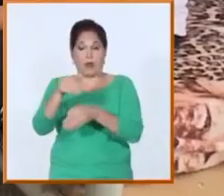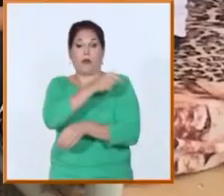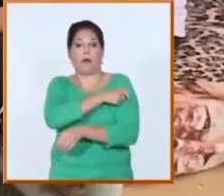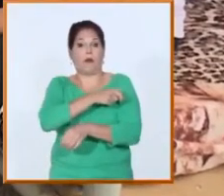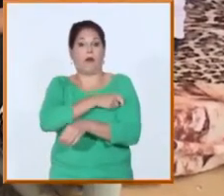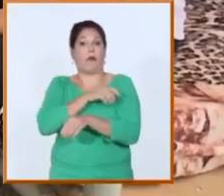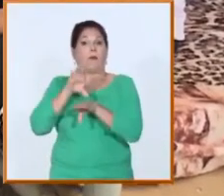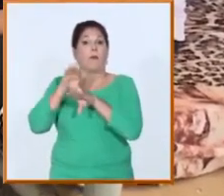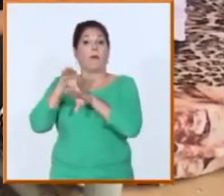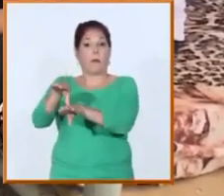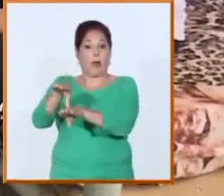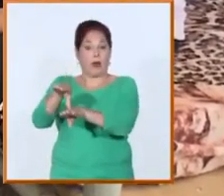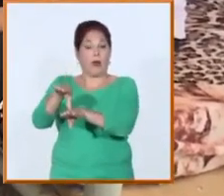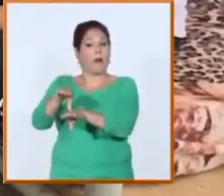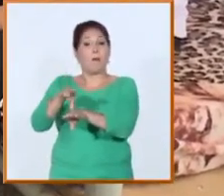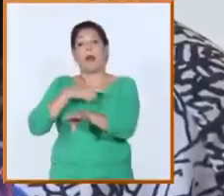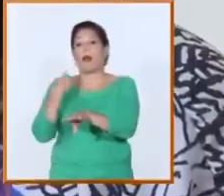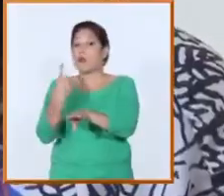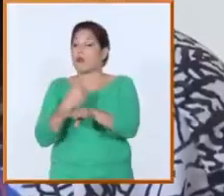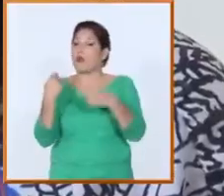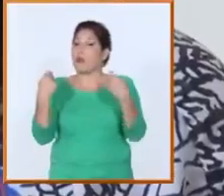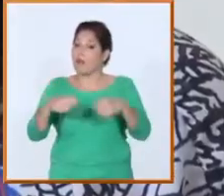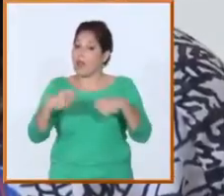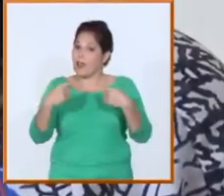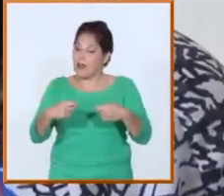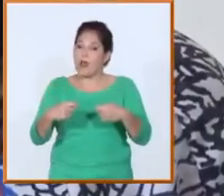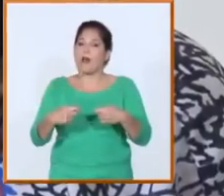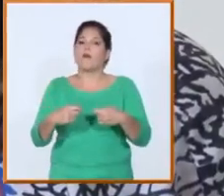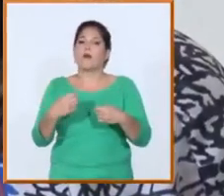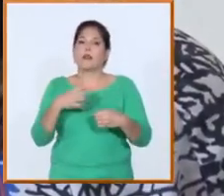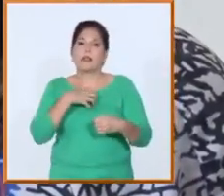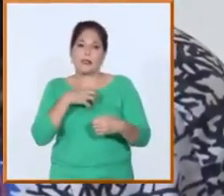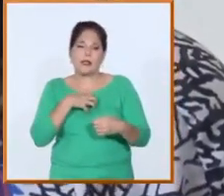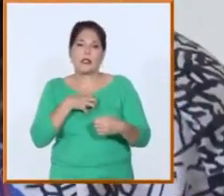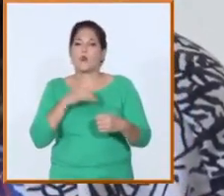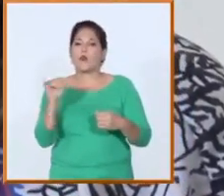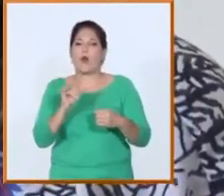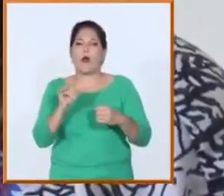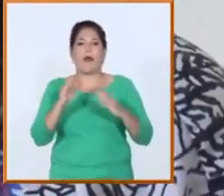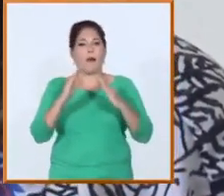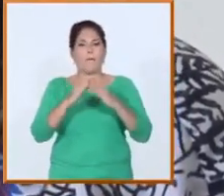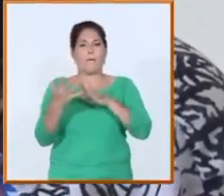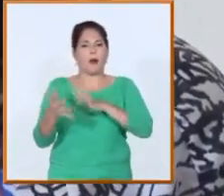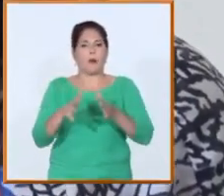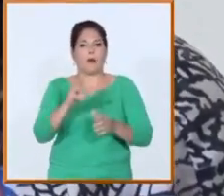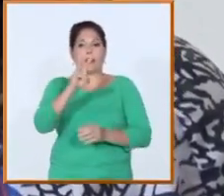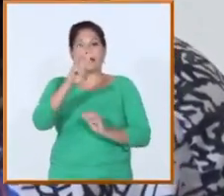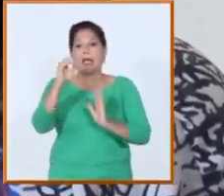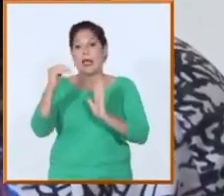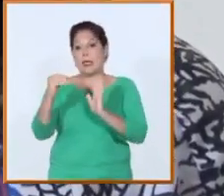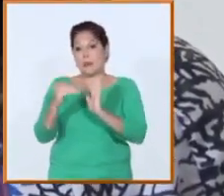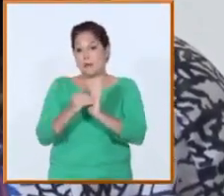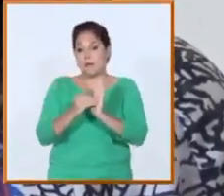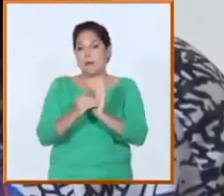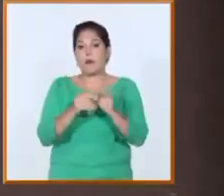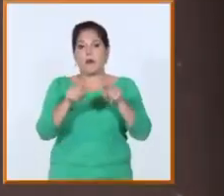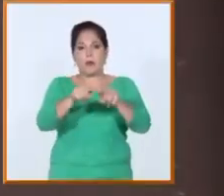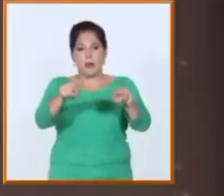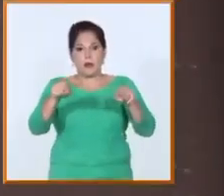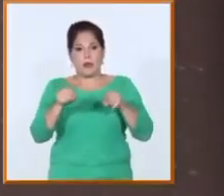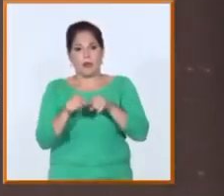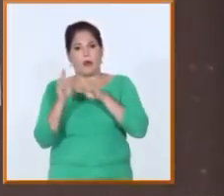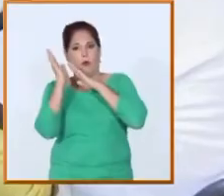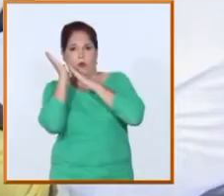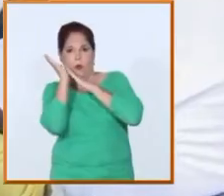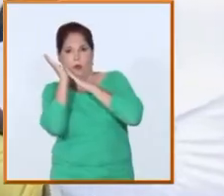convoca realmente a nosotros tener una disponibilidad de residencia de aproximadamente 3.500 capacidades el